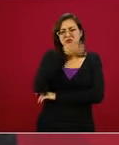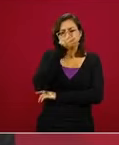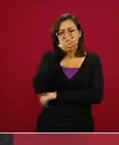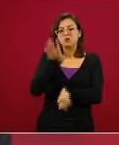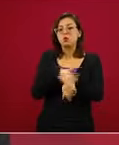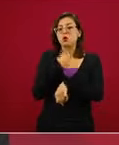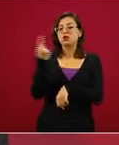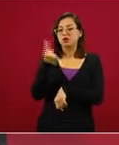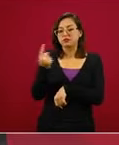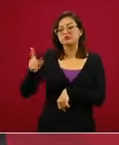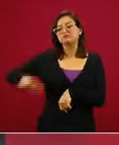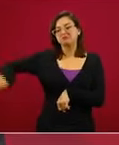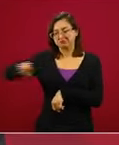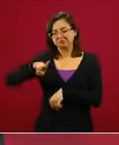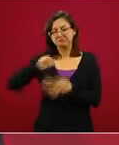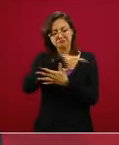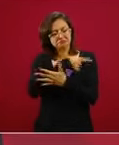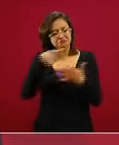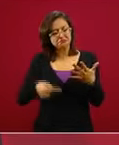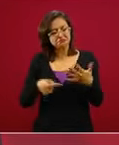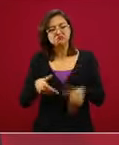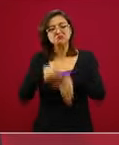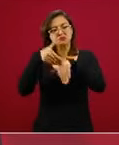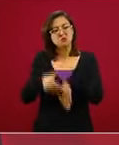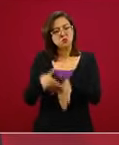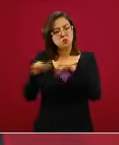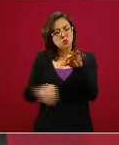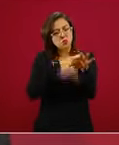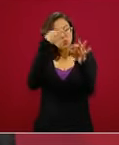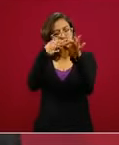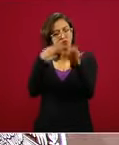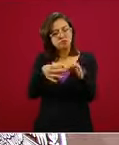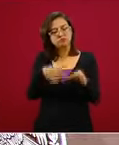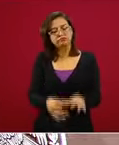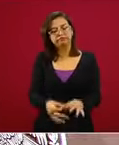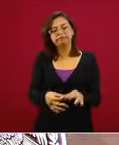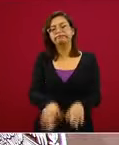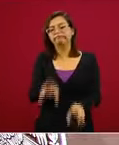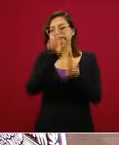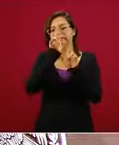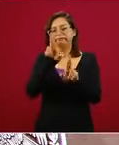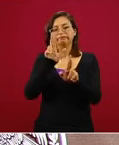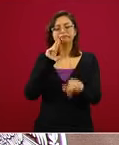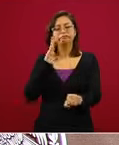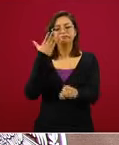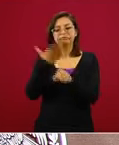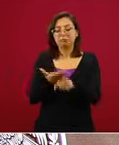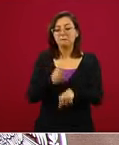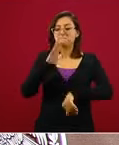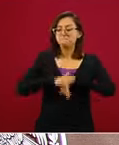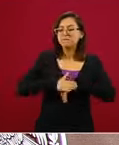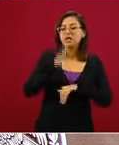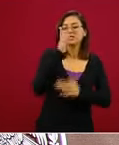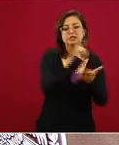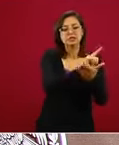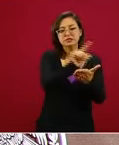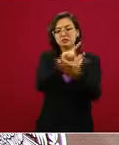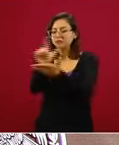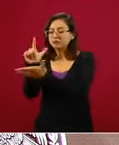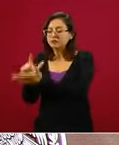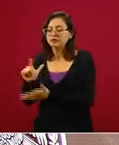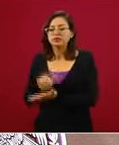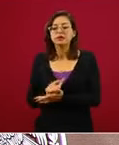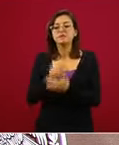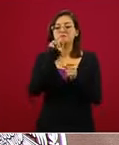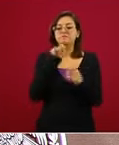diferentes medidas de prevención que se han dado el incremento de las medidas de higiene las medidas